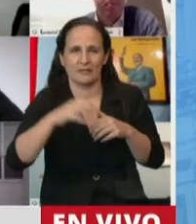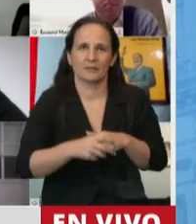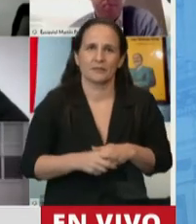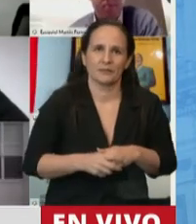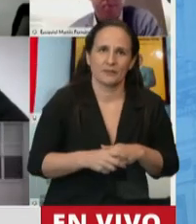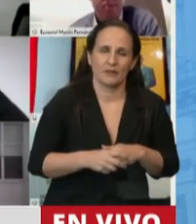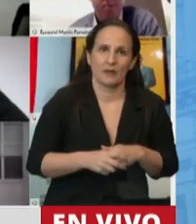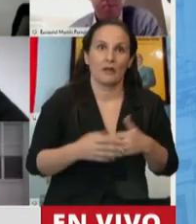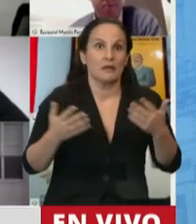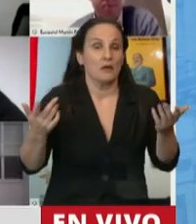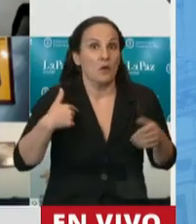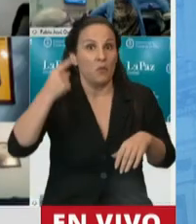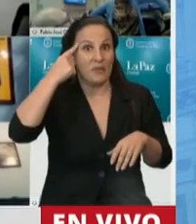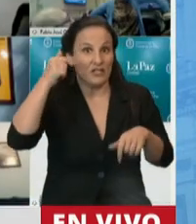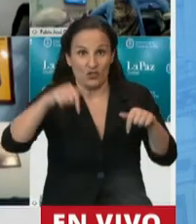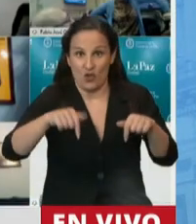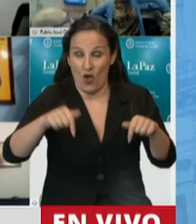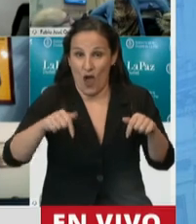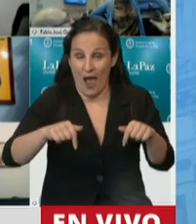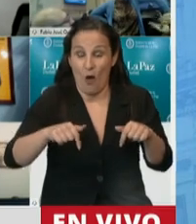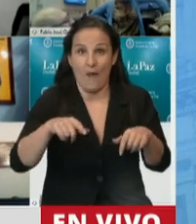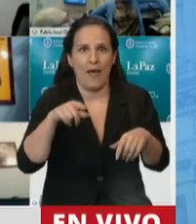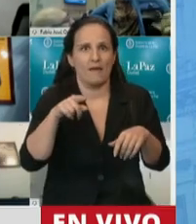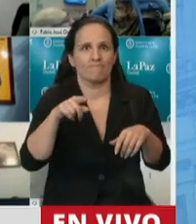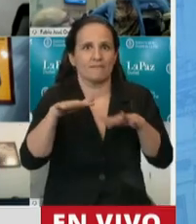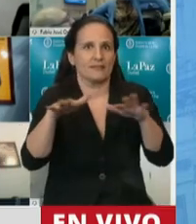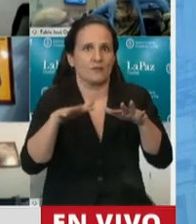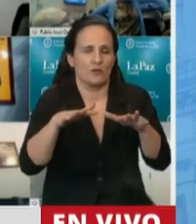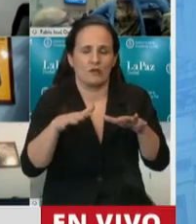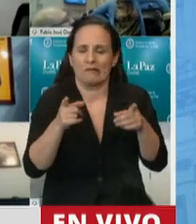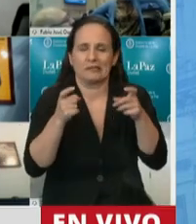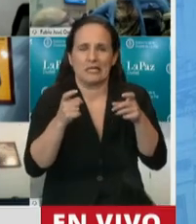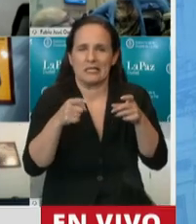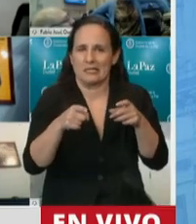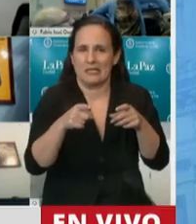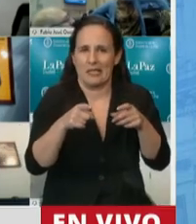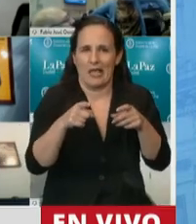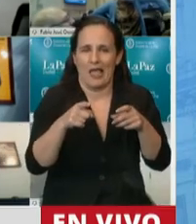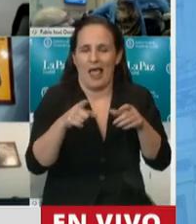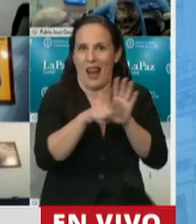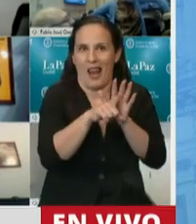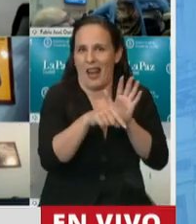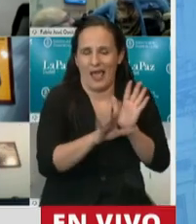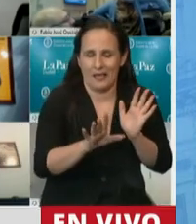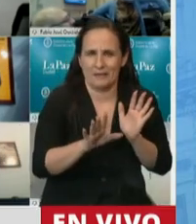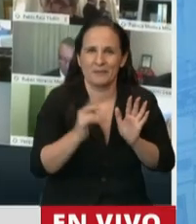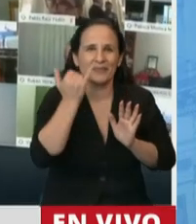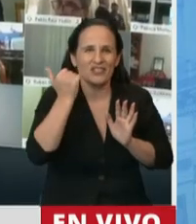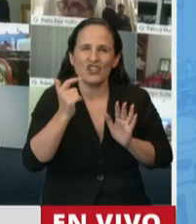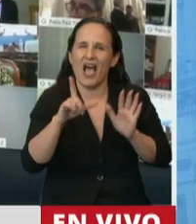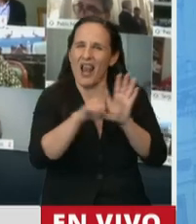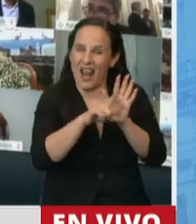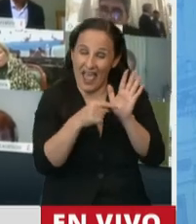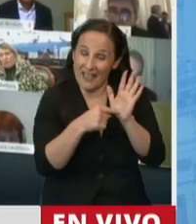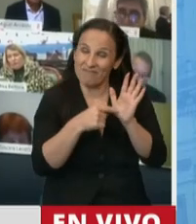Mire, presidente, creo que en este momento y con la necesidad inmediata de haber dictado esta ley, hemos logrado una ley de